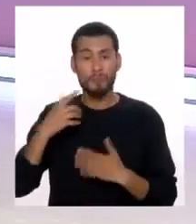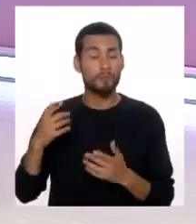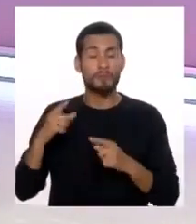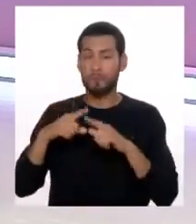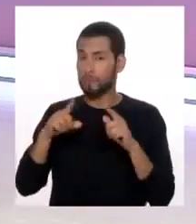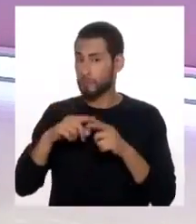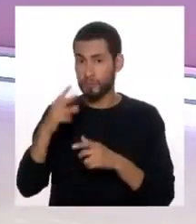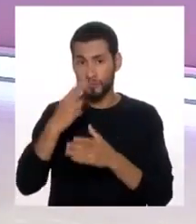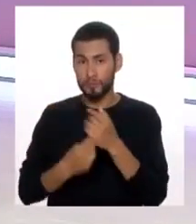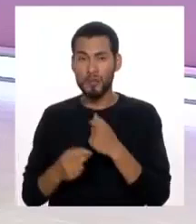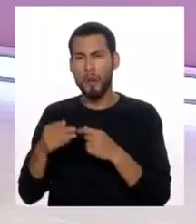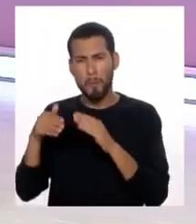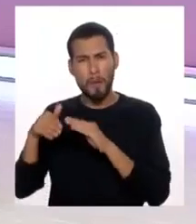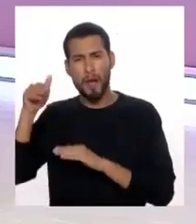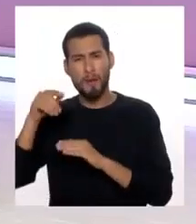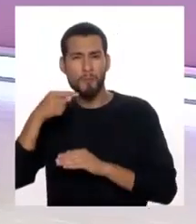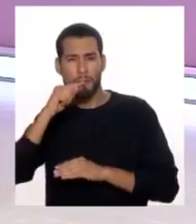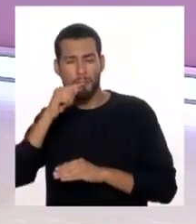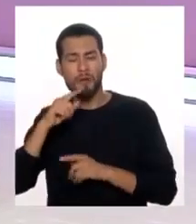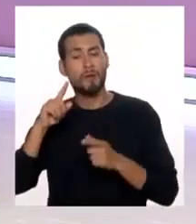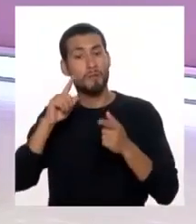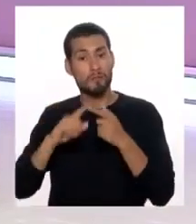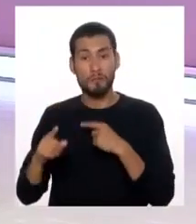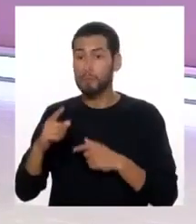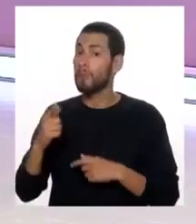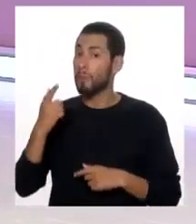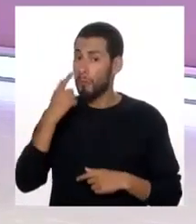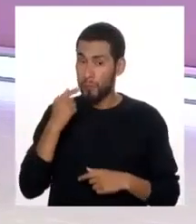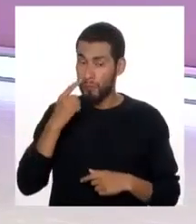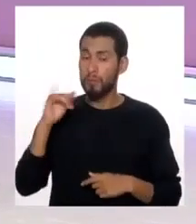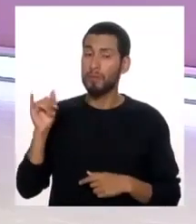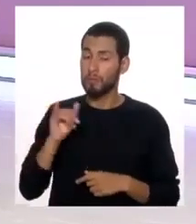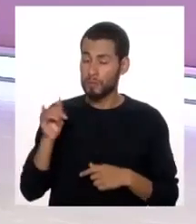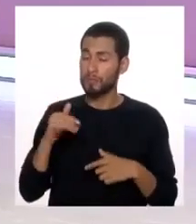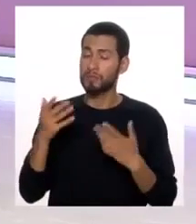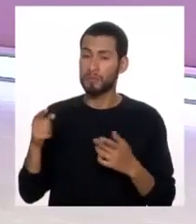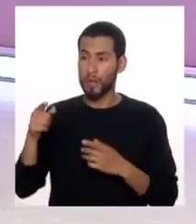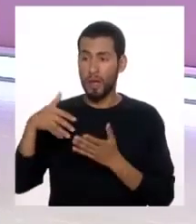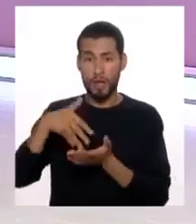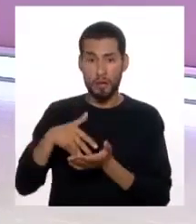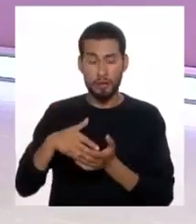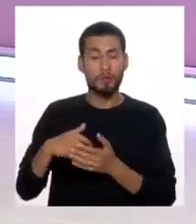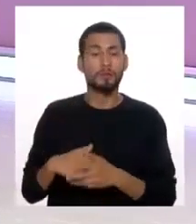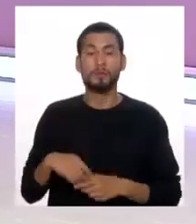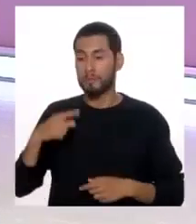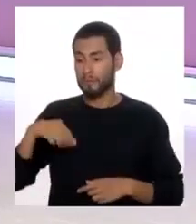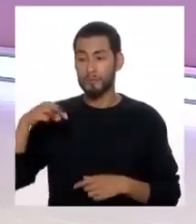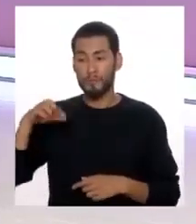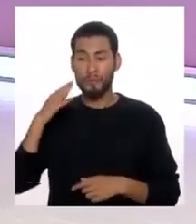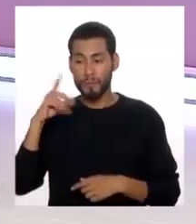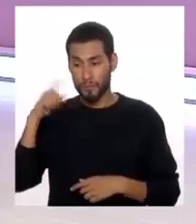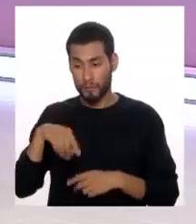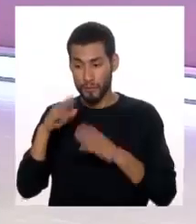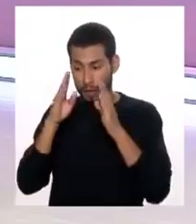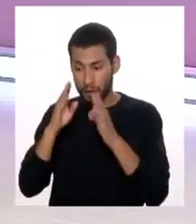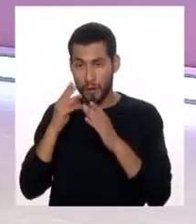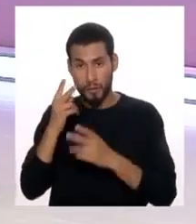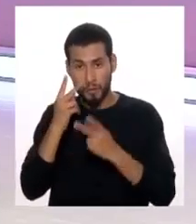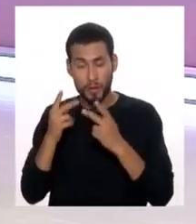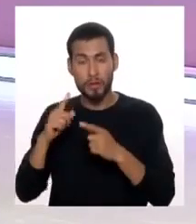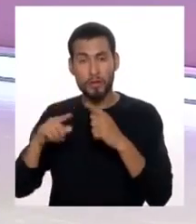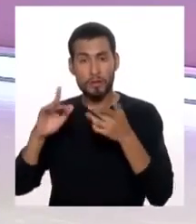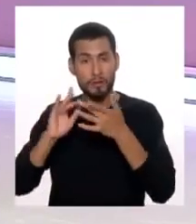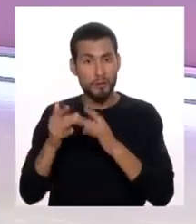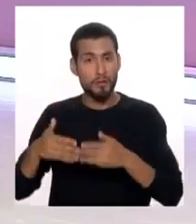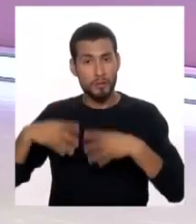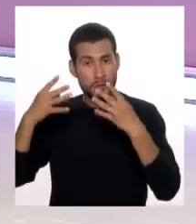sexos. Es un poco más frecuente en niñas, pero también los niños tienen esa vulnerabilidad y los padres tienen que estar atentos, atentos a las redes